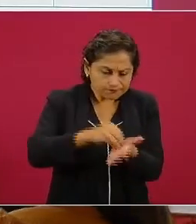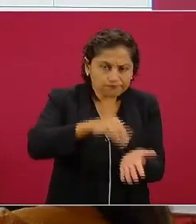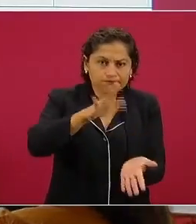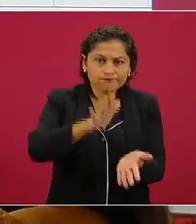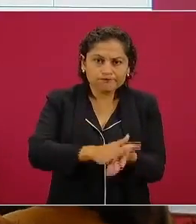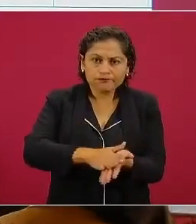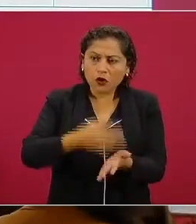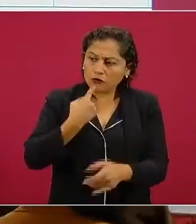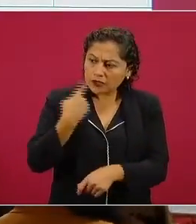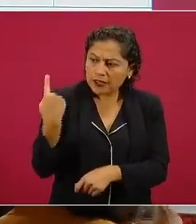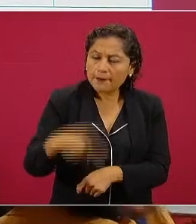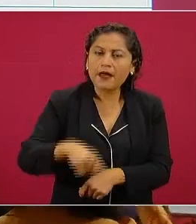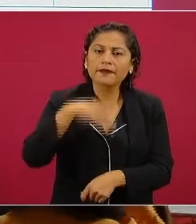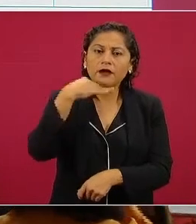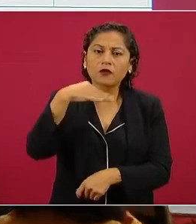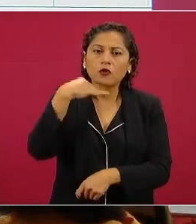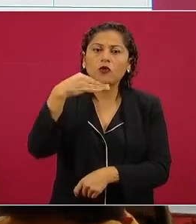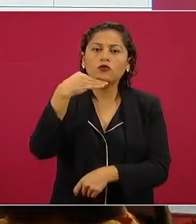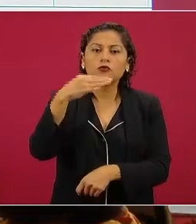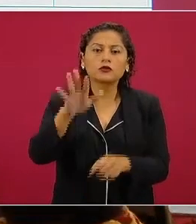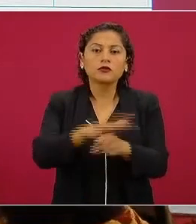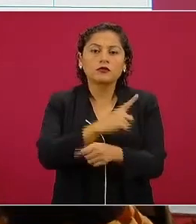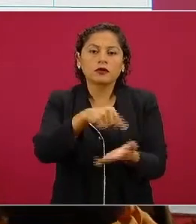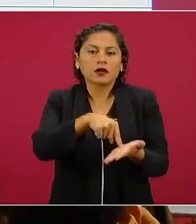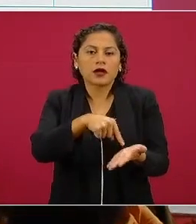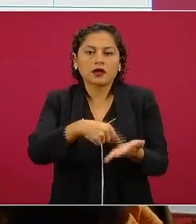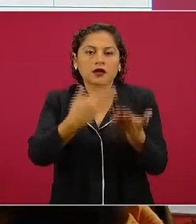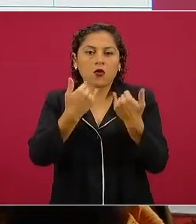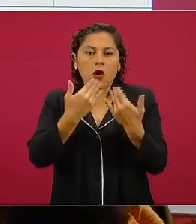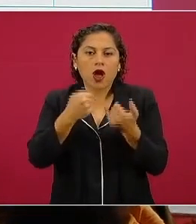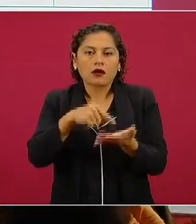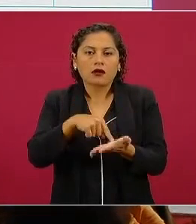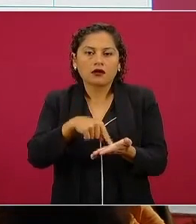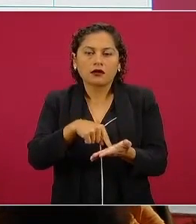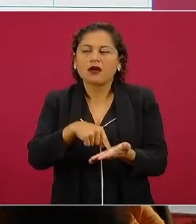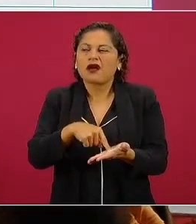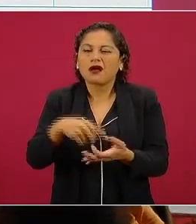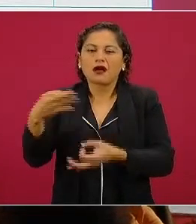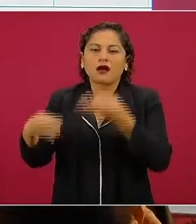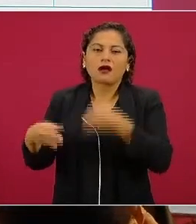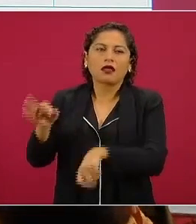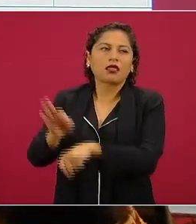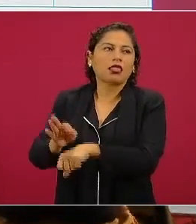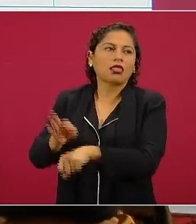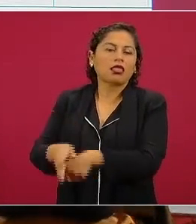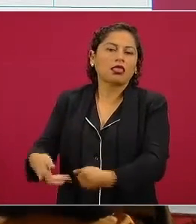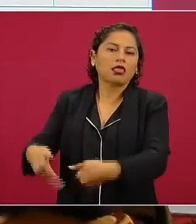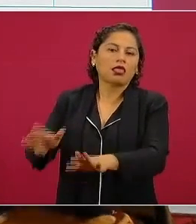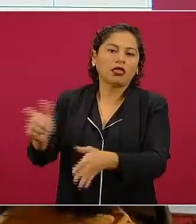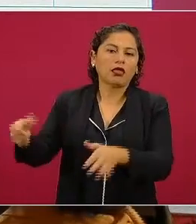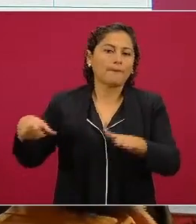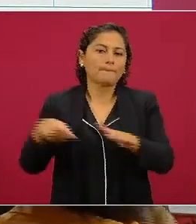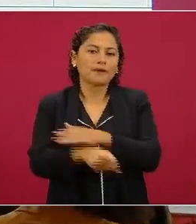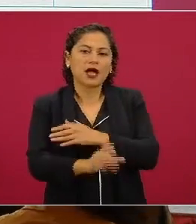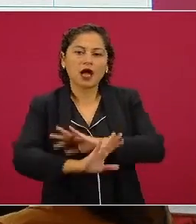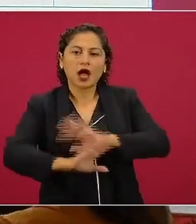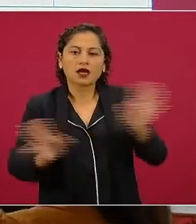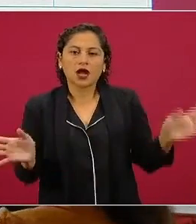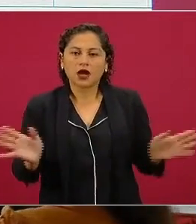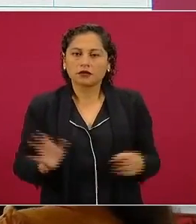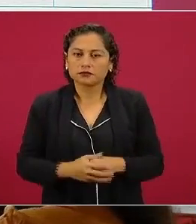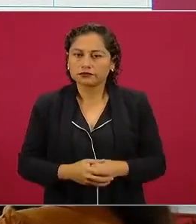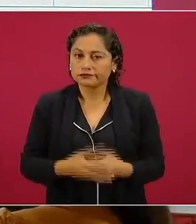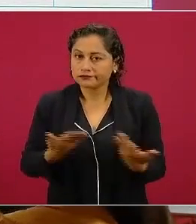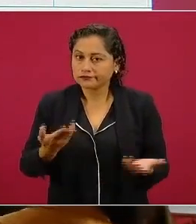porque tenían derecho a fianza toda una simulación todo esto